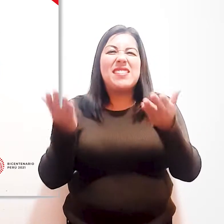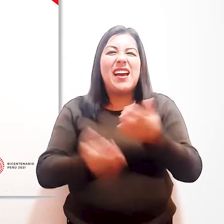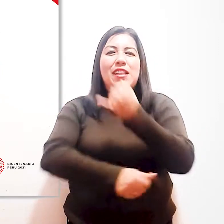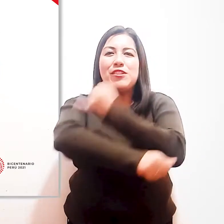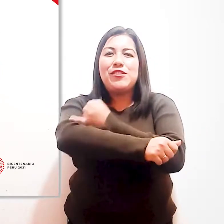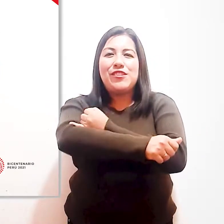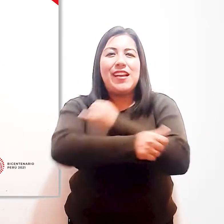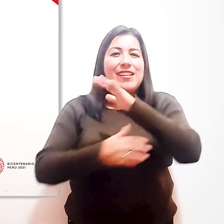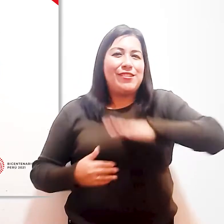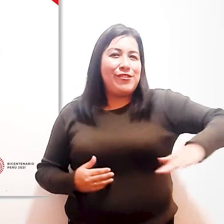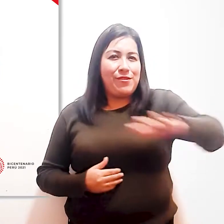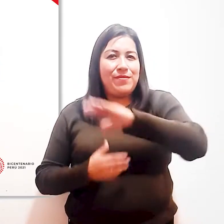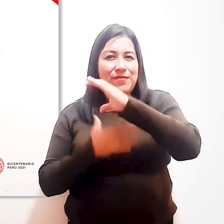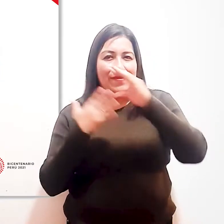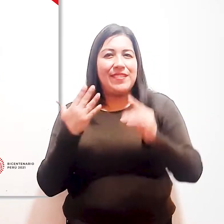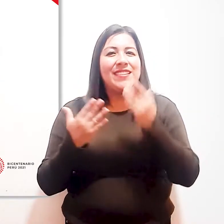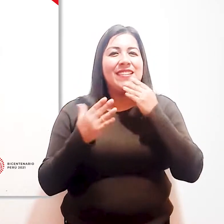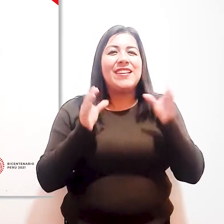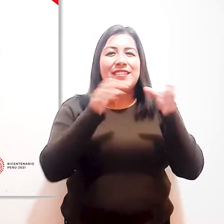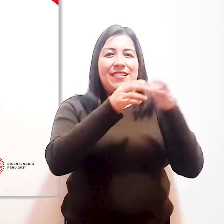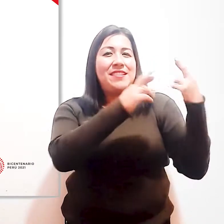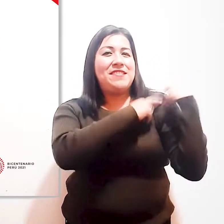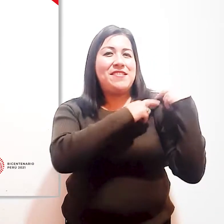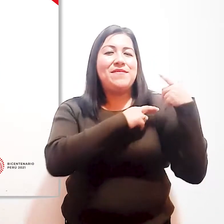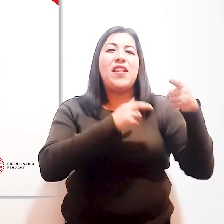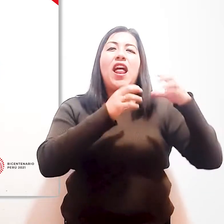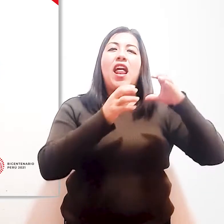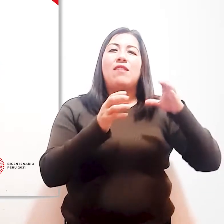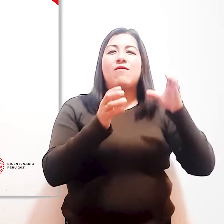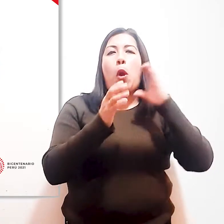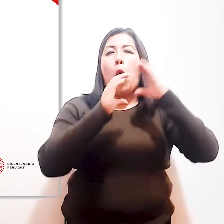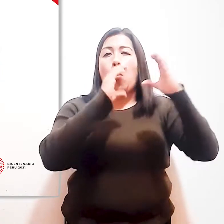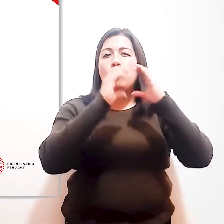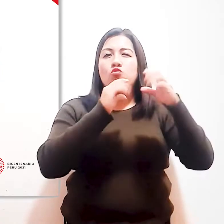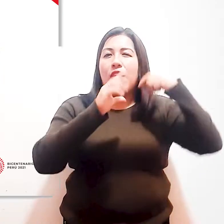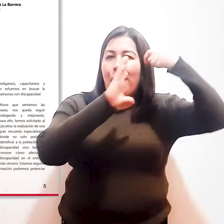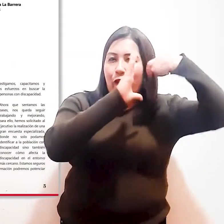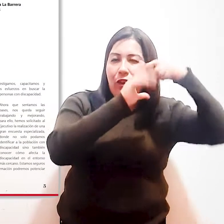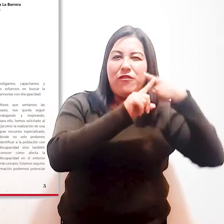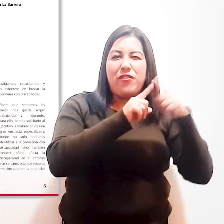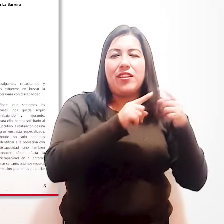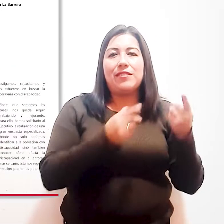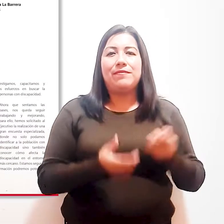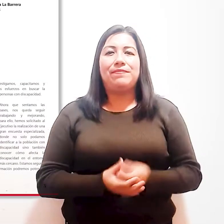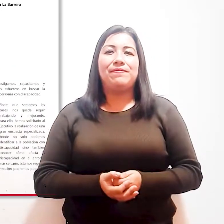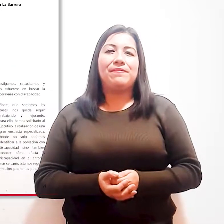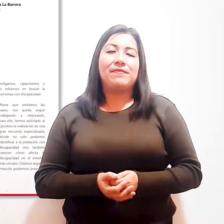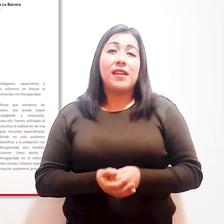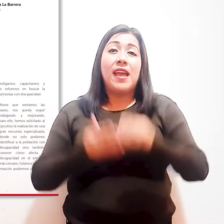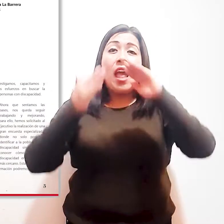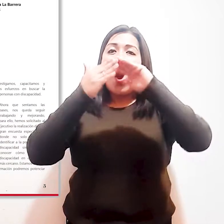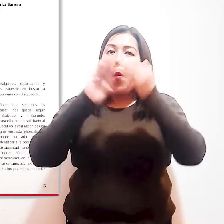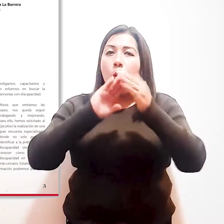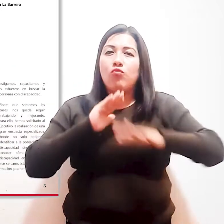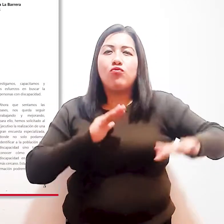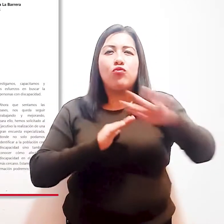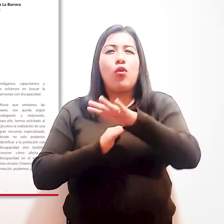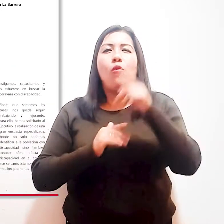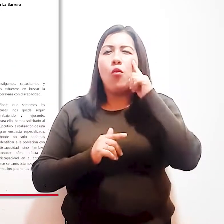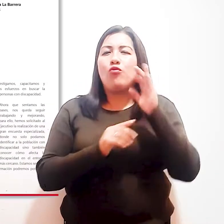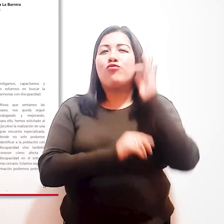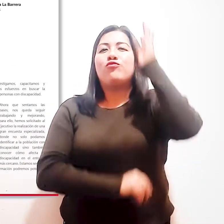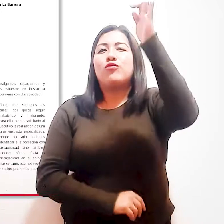Somos Conadis elaborada por la unidad funcional de comunicaciones. Una población con futuro.